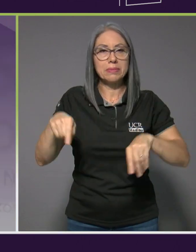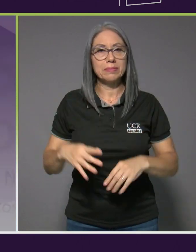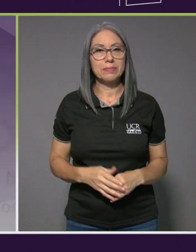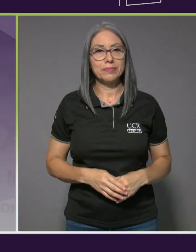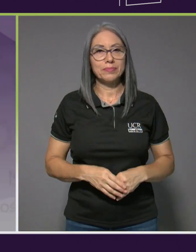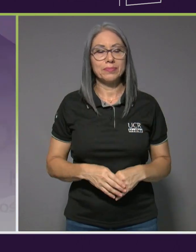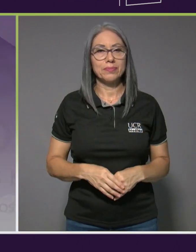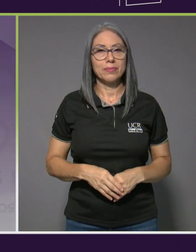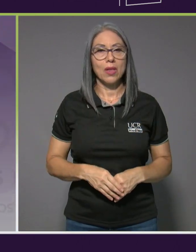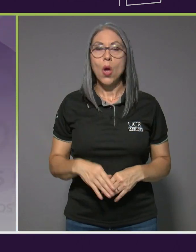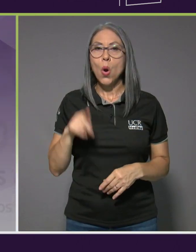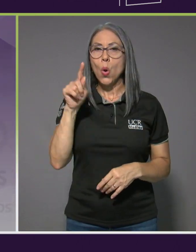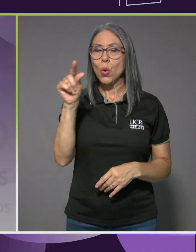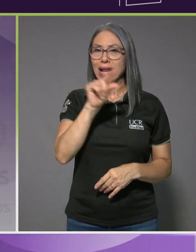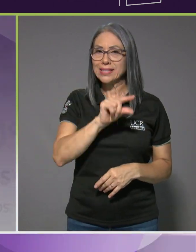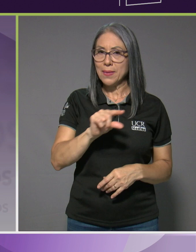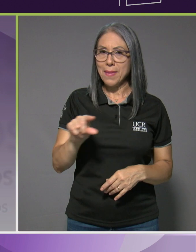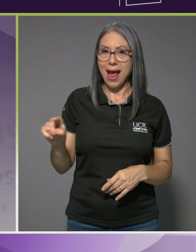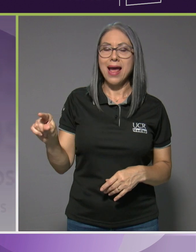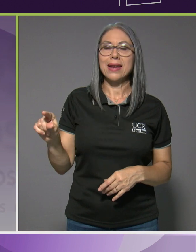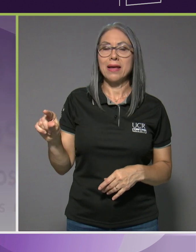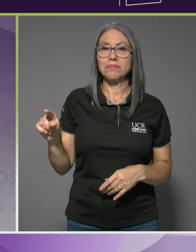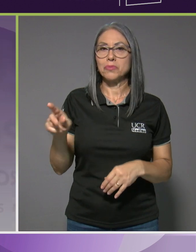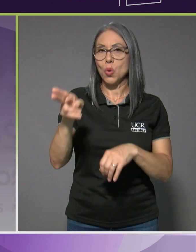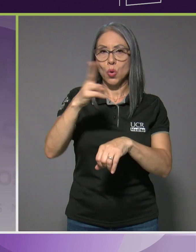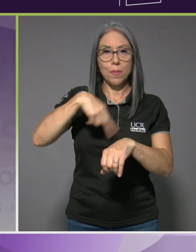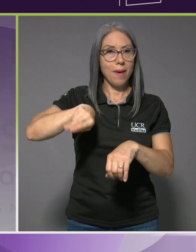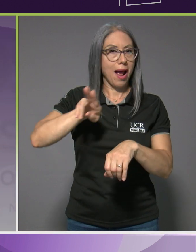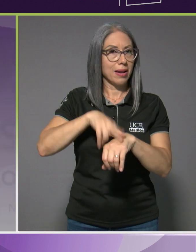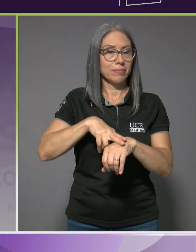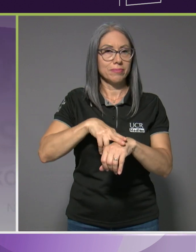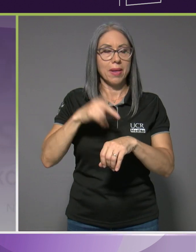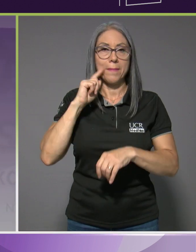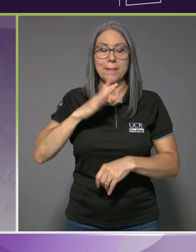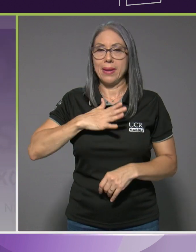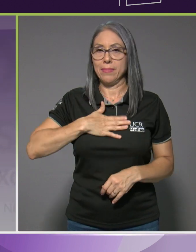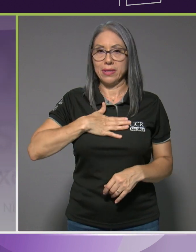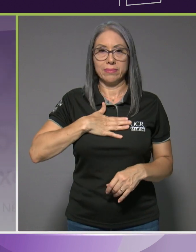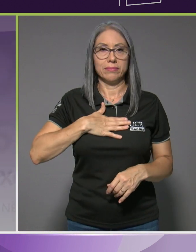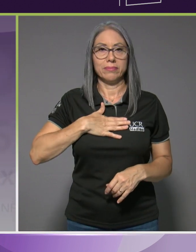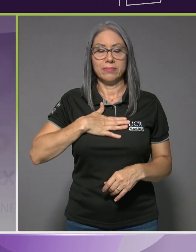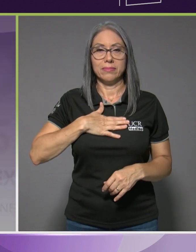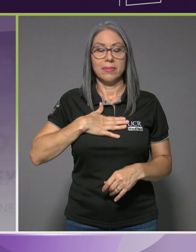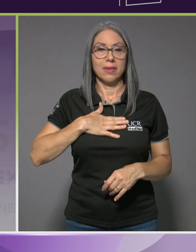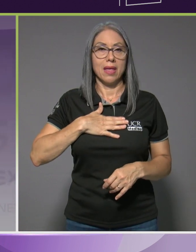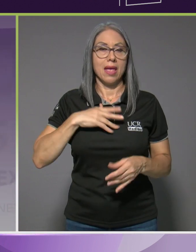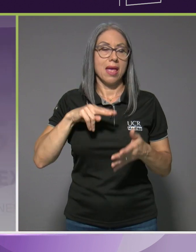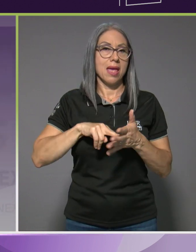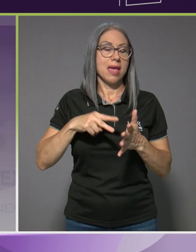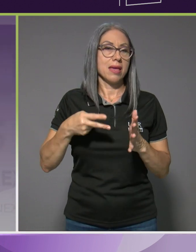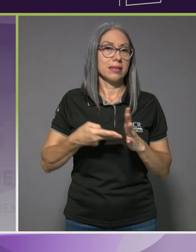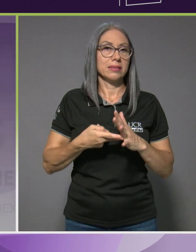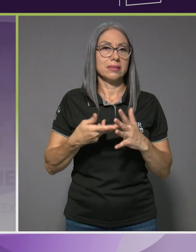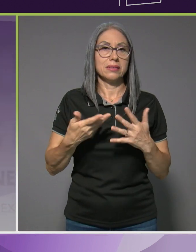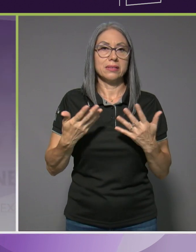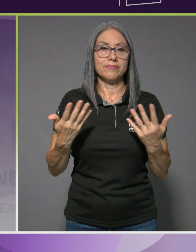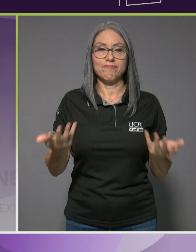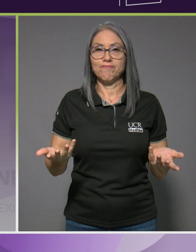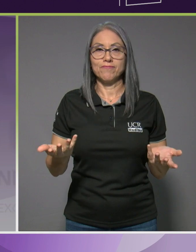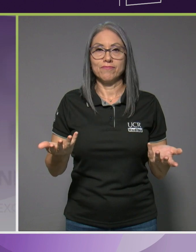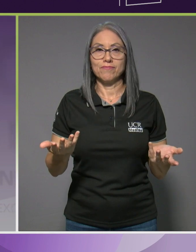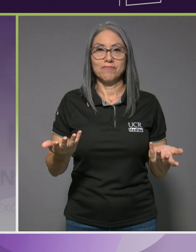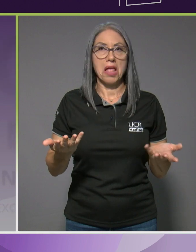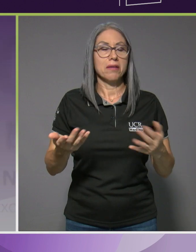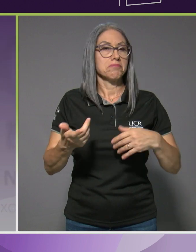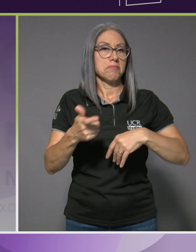Una semana normal en general para mí es en las